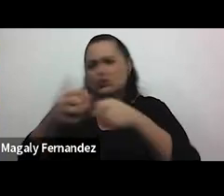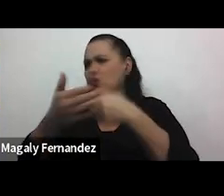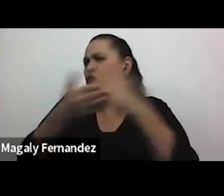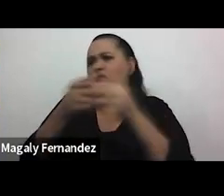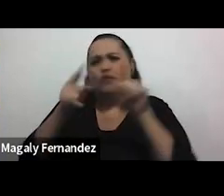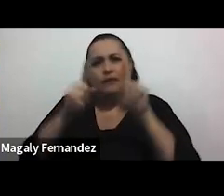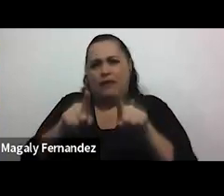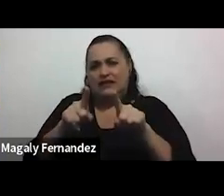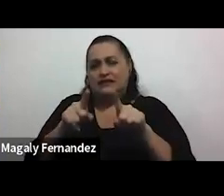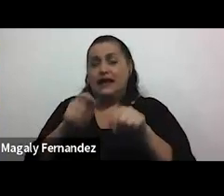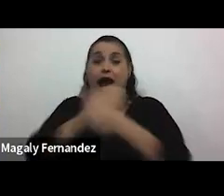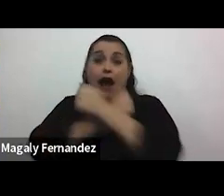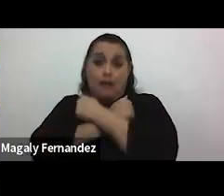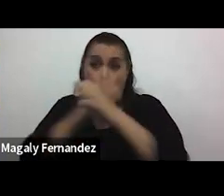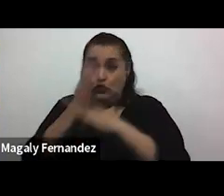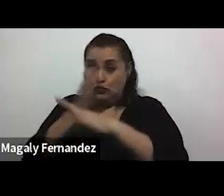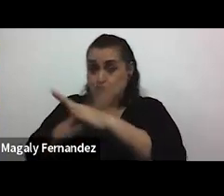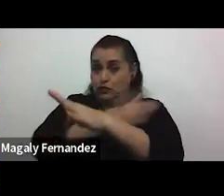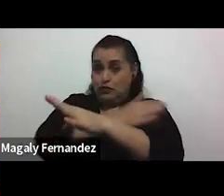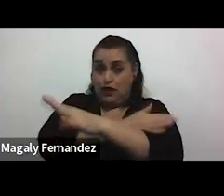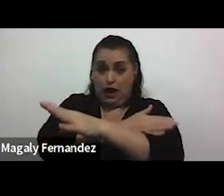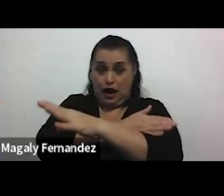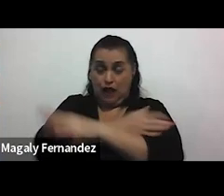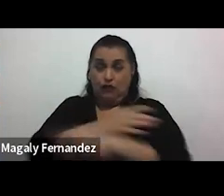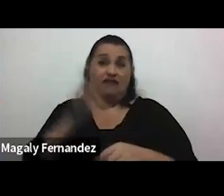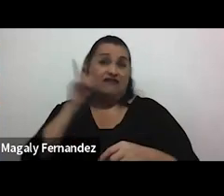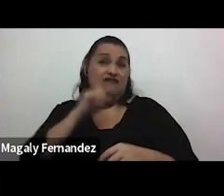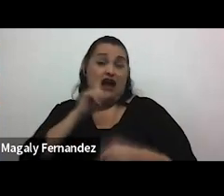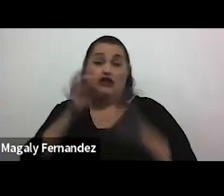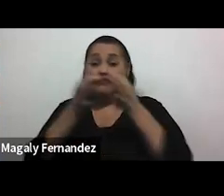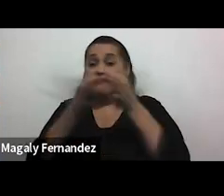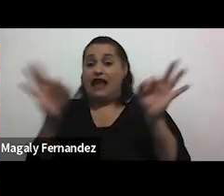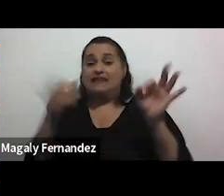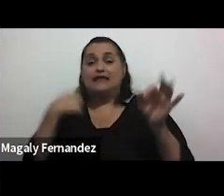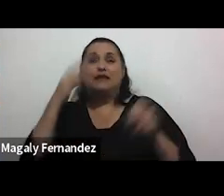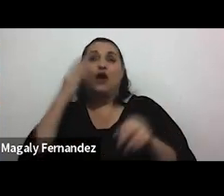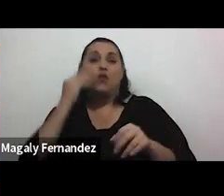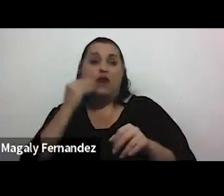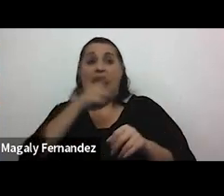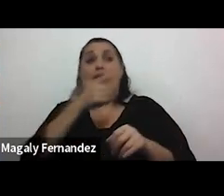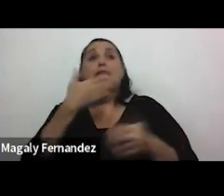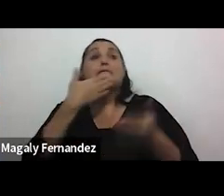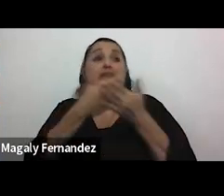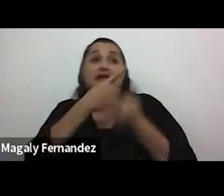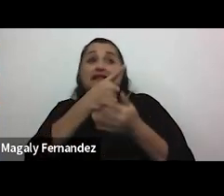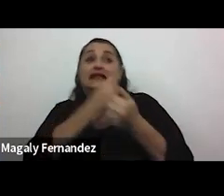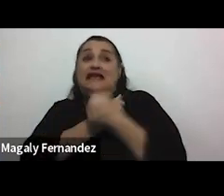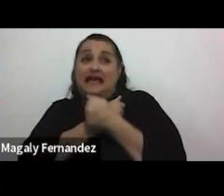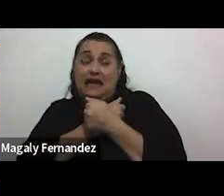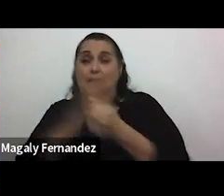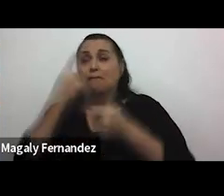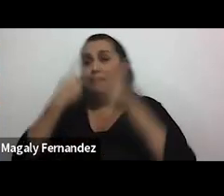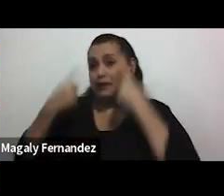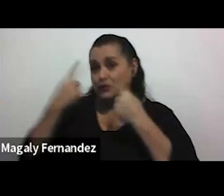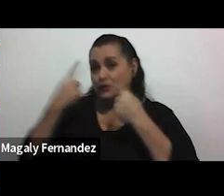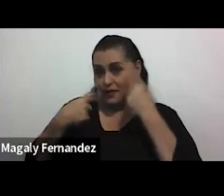pase. Ya. Mi falso mito favorito era una frase típica de mi abuela quien bien te quiere te hará llorar. ¿No? Quien bien te quiere te hará